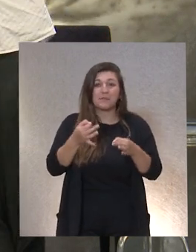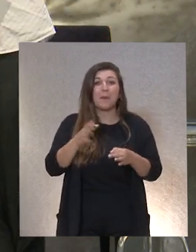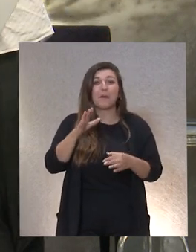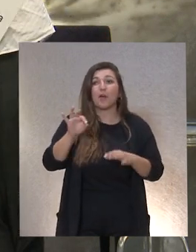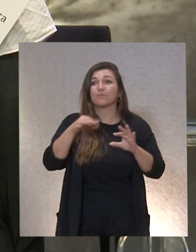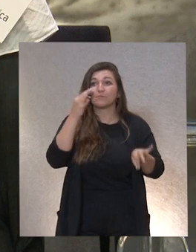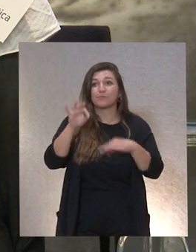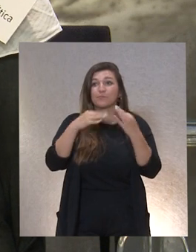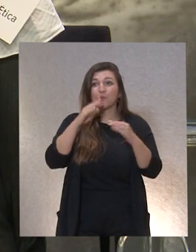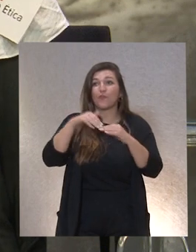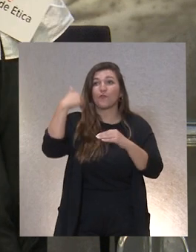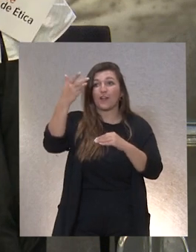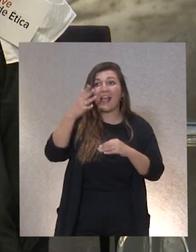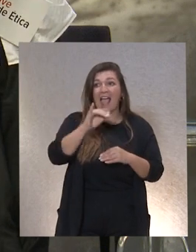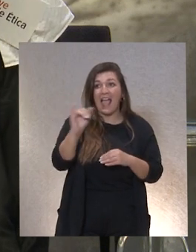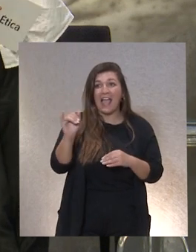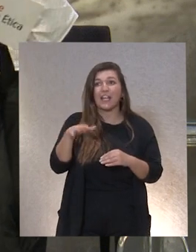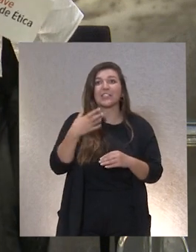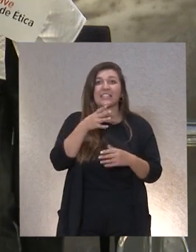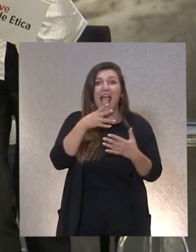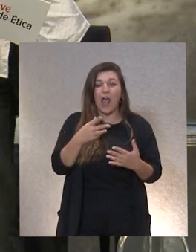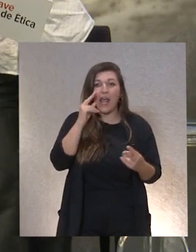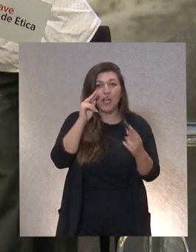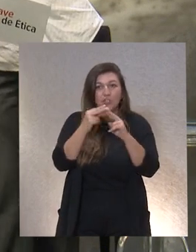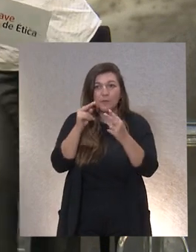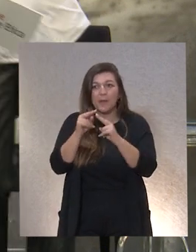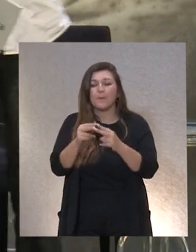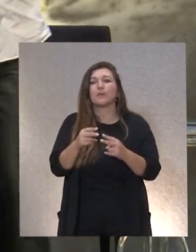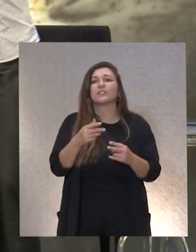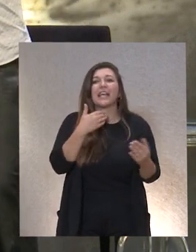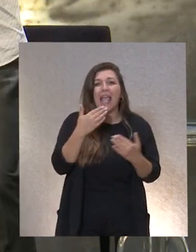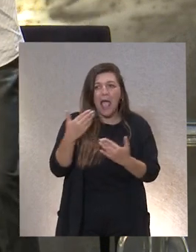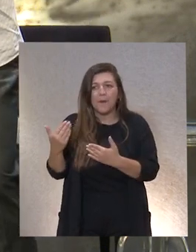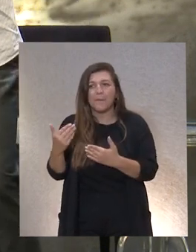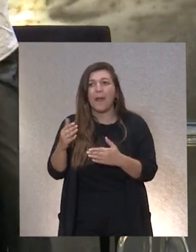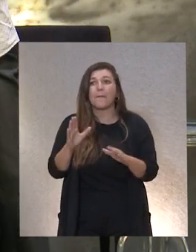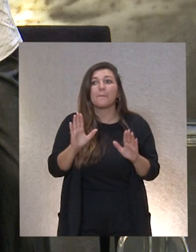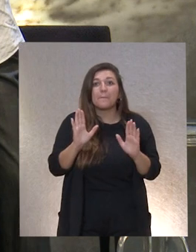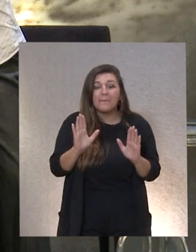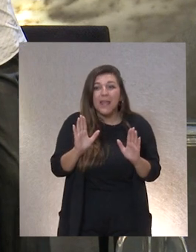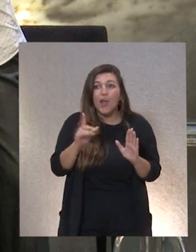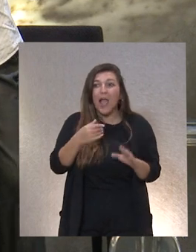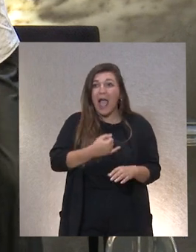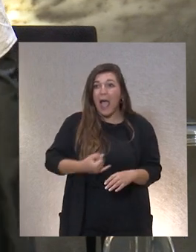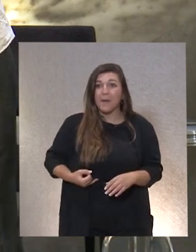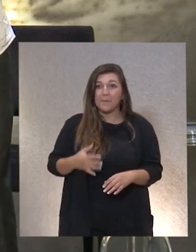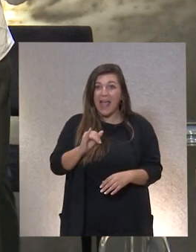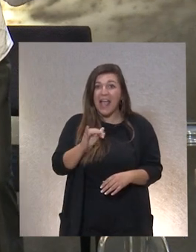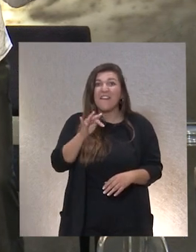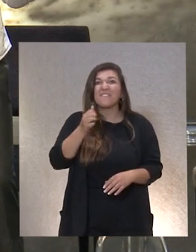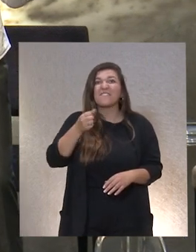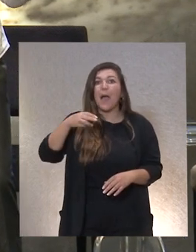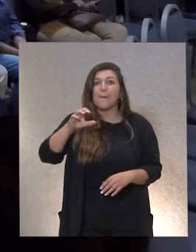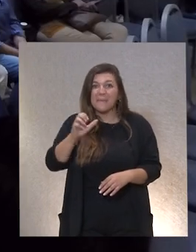picoteo en el exterior pues nos vamos a ver ahora y vamos a charlotear pero tenéis fame o sea